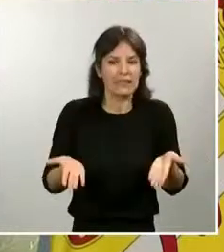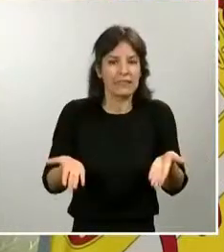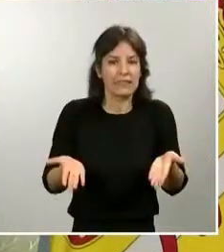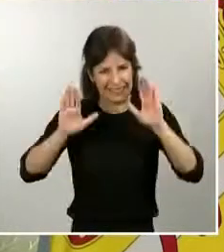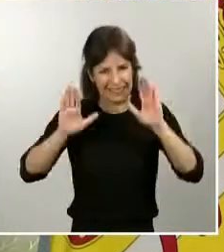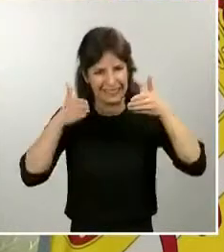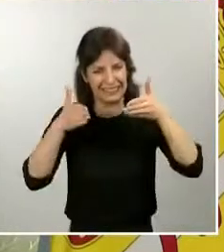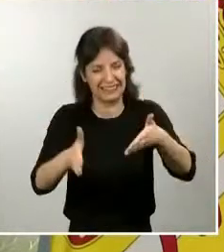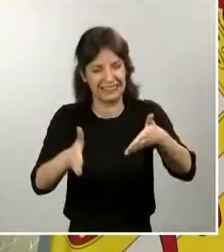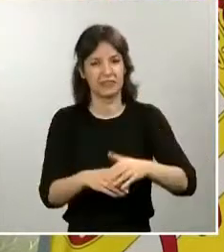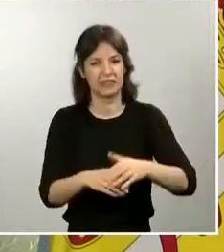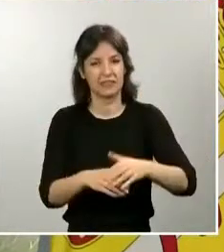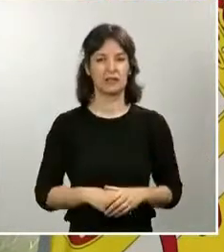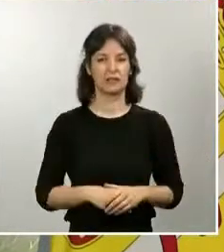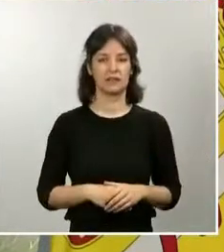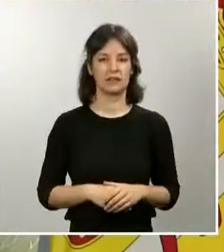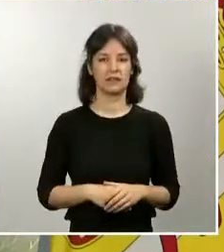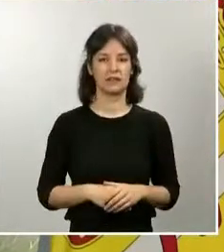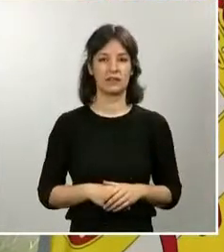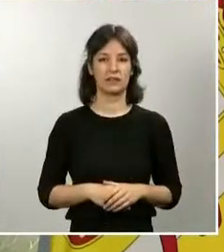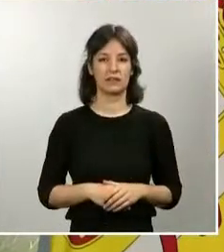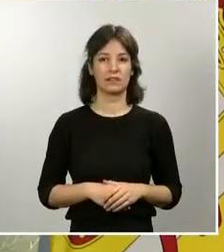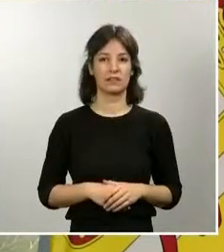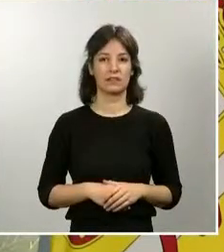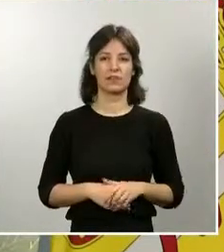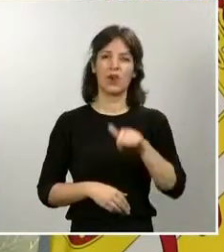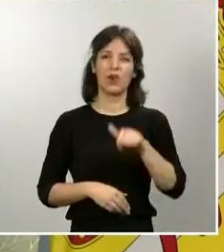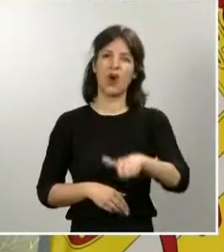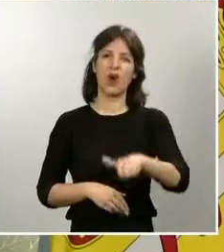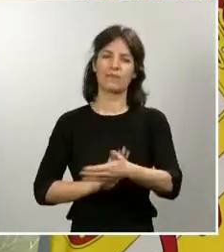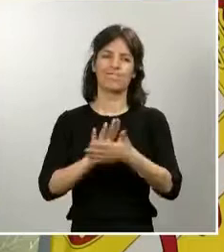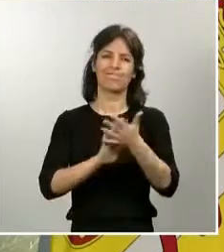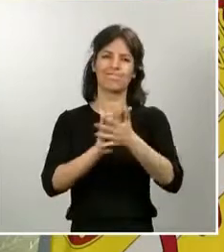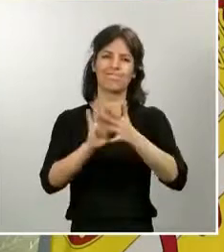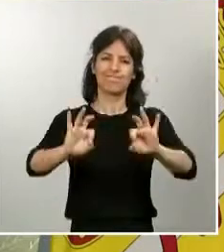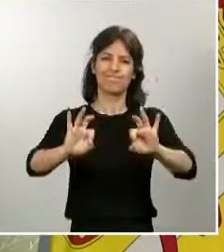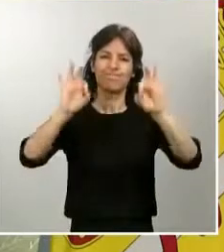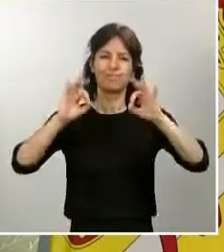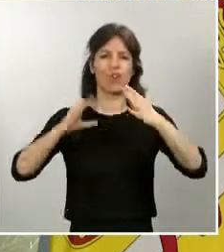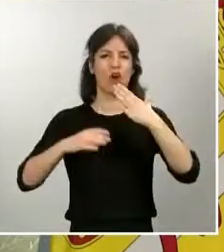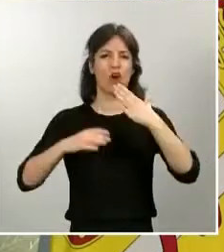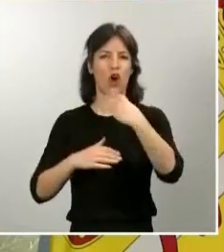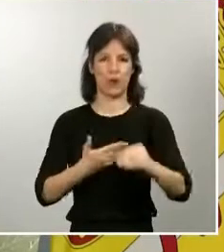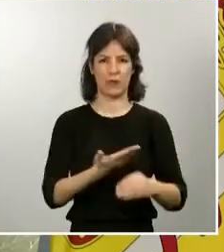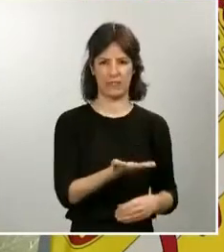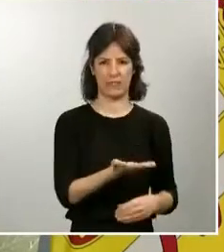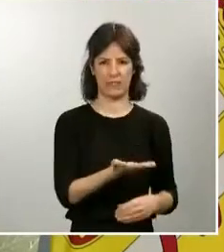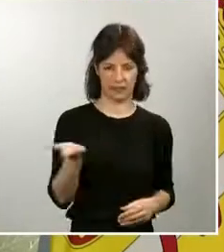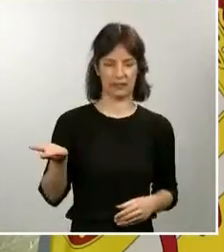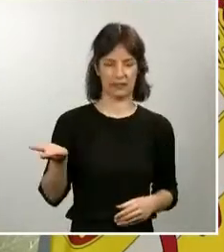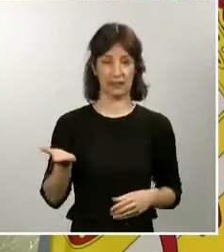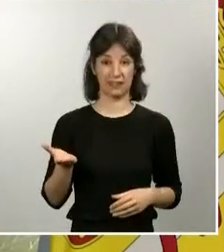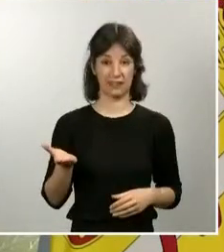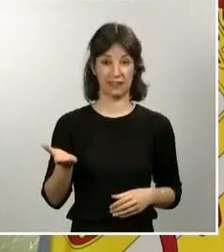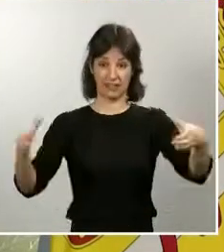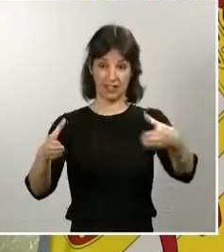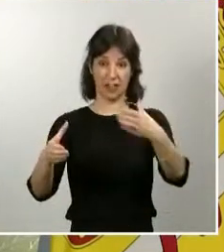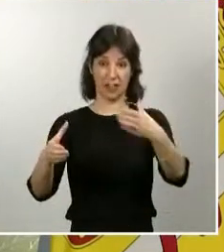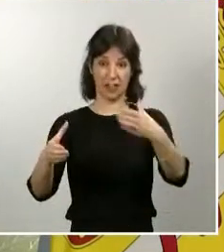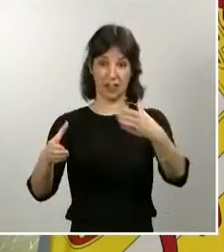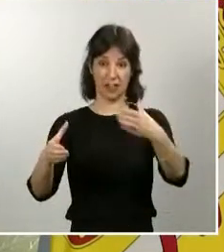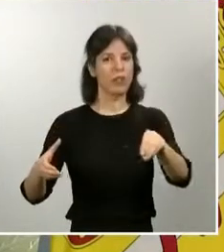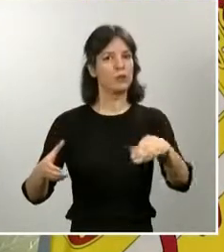De esta forma, hoy me gustaría hacer especial referencia a nuestros jóvenes. Un colectivo que puede verse especialmente